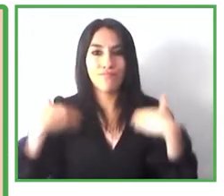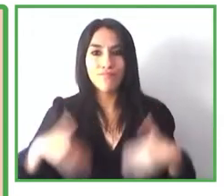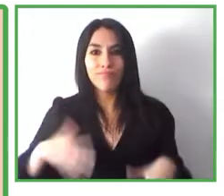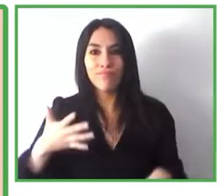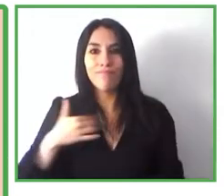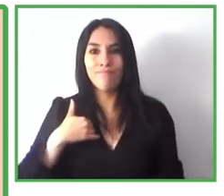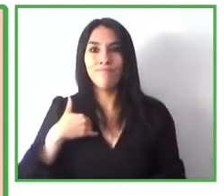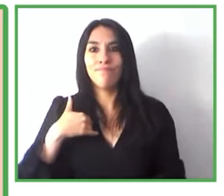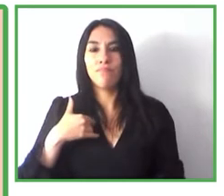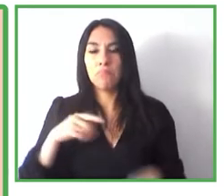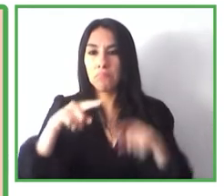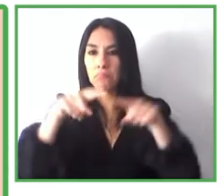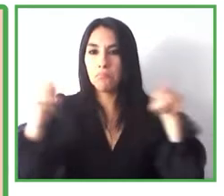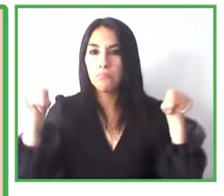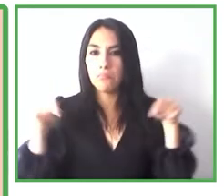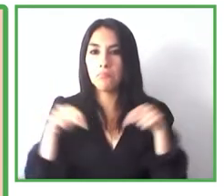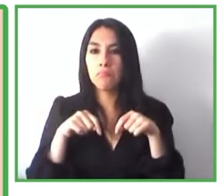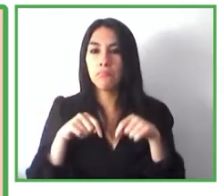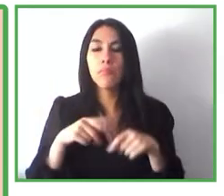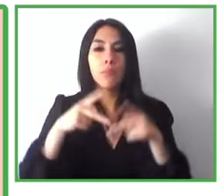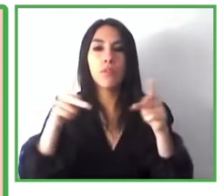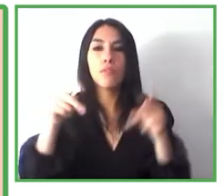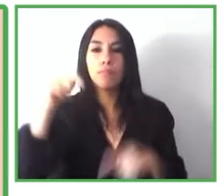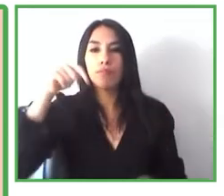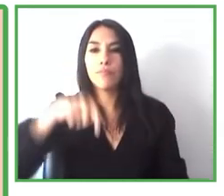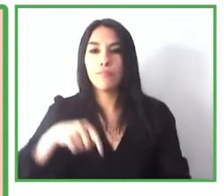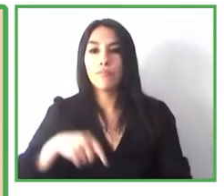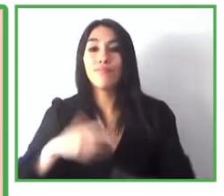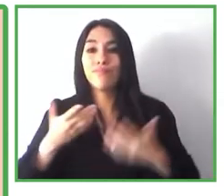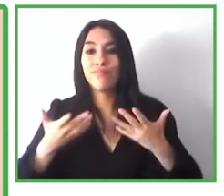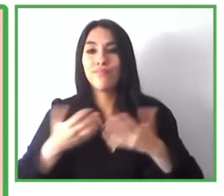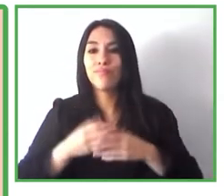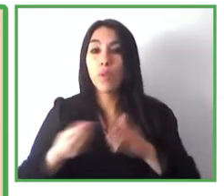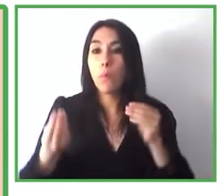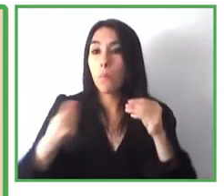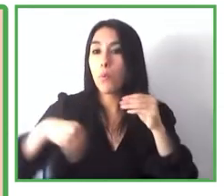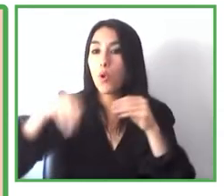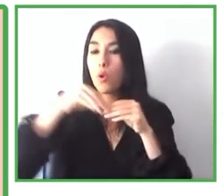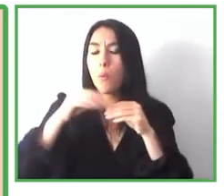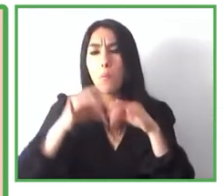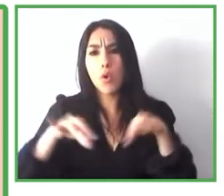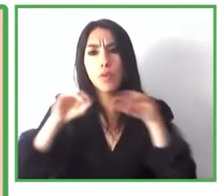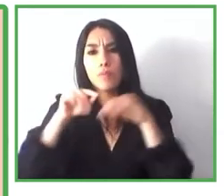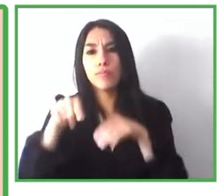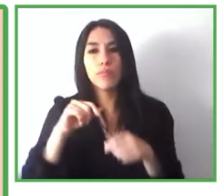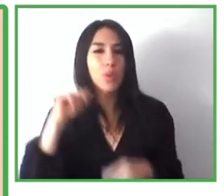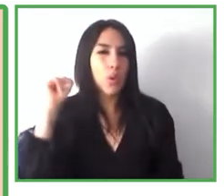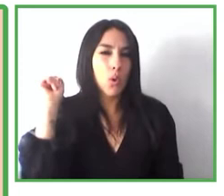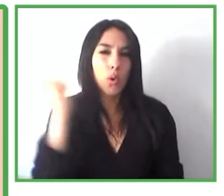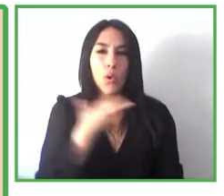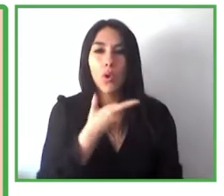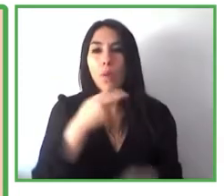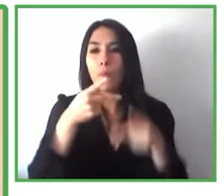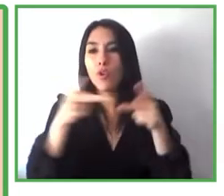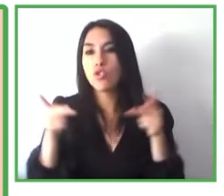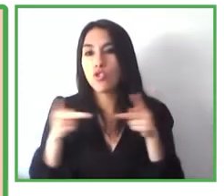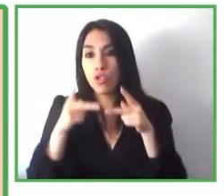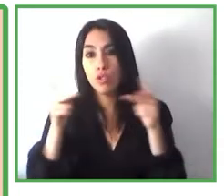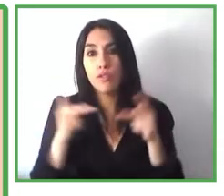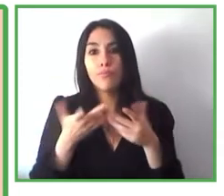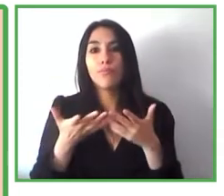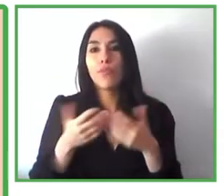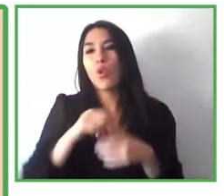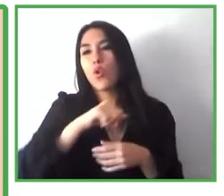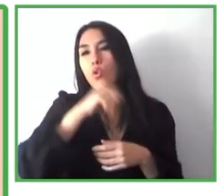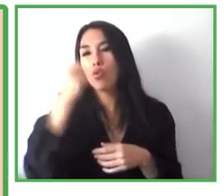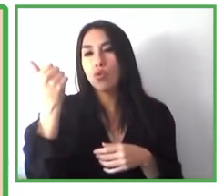está teniendo más relevancia a medida que todos los establecimientos tanto turísticos como otra tipología de espacios han comprendido que desde